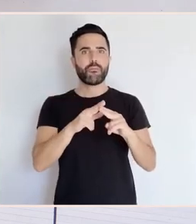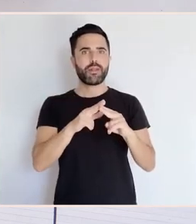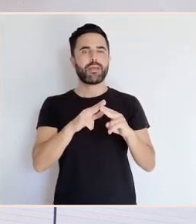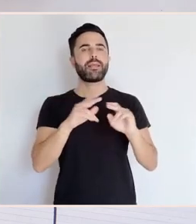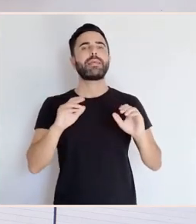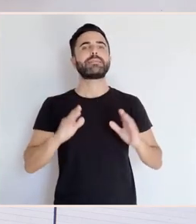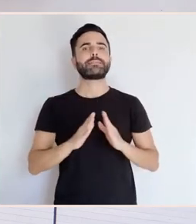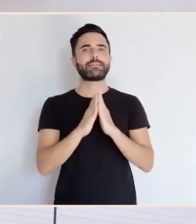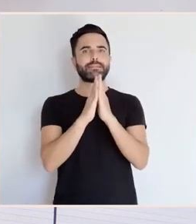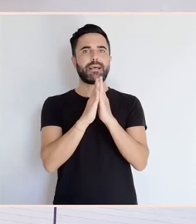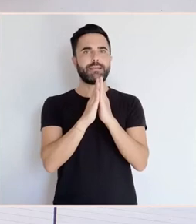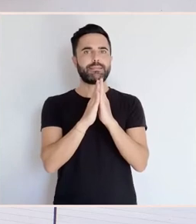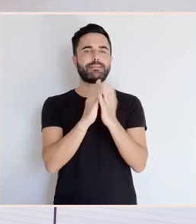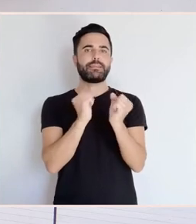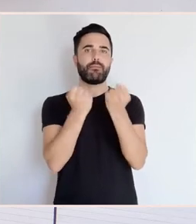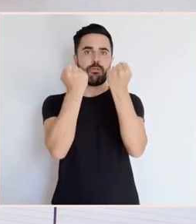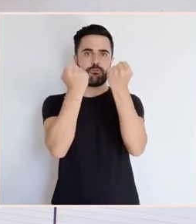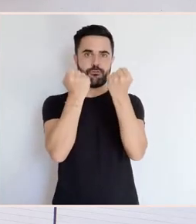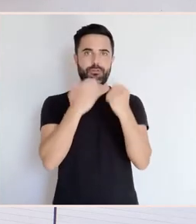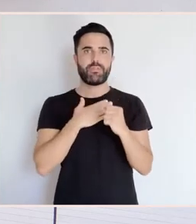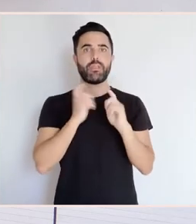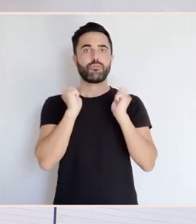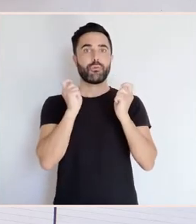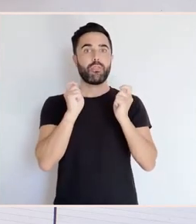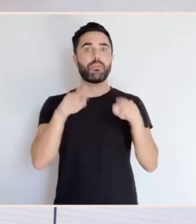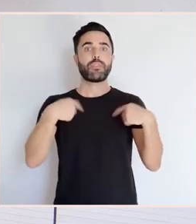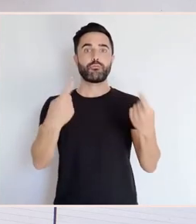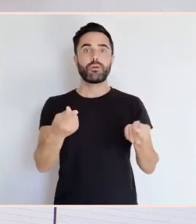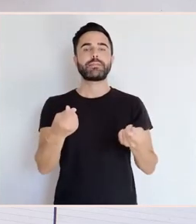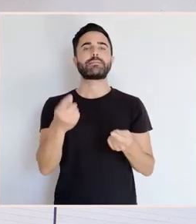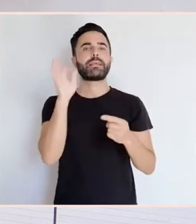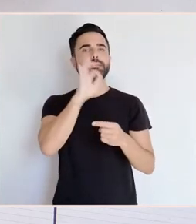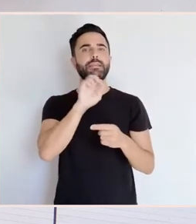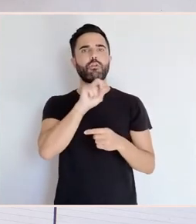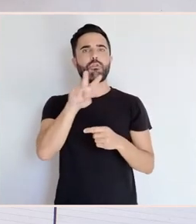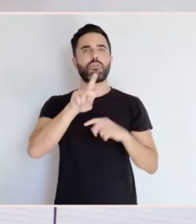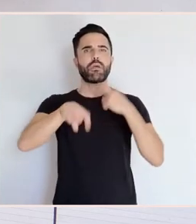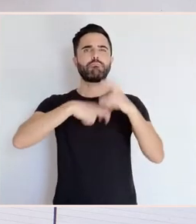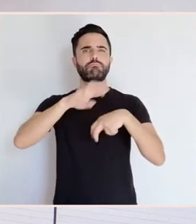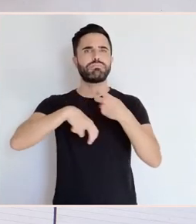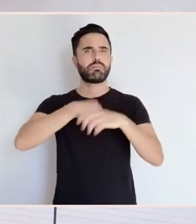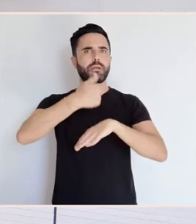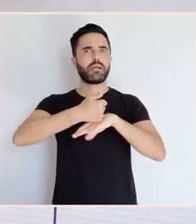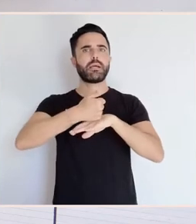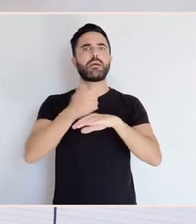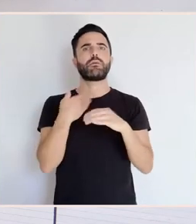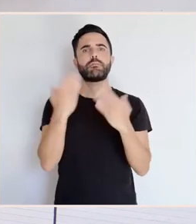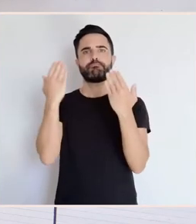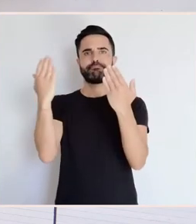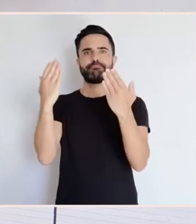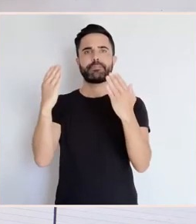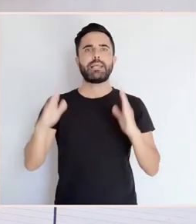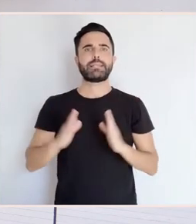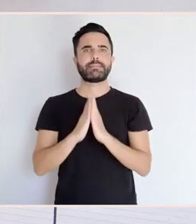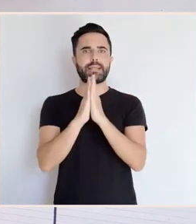no século XII, foi refundado vai súa vocación de Santa María, e a partir de entón comenzou a ser chamado